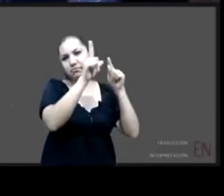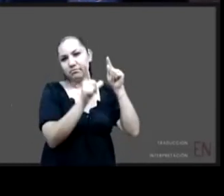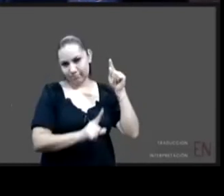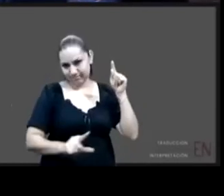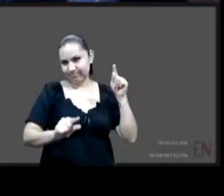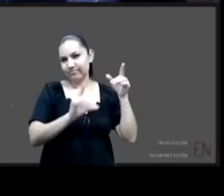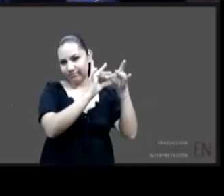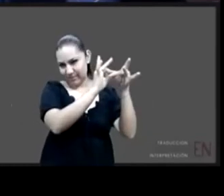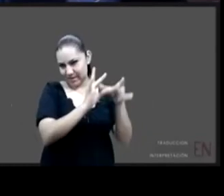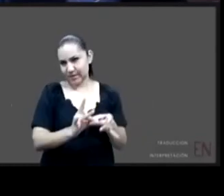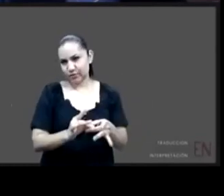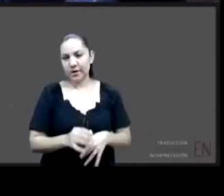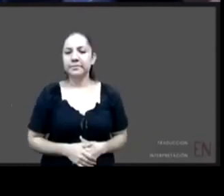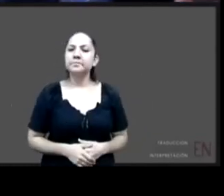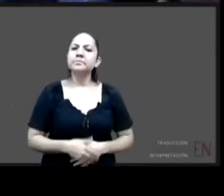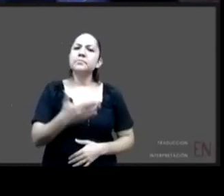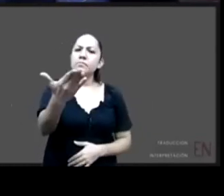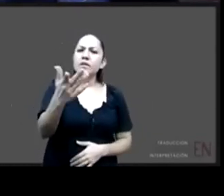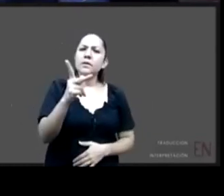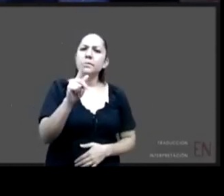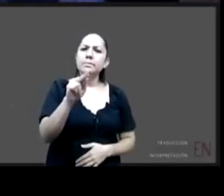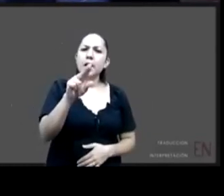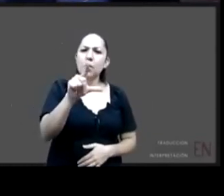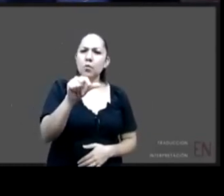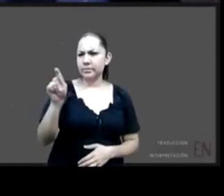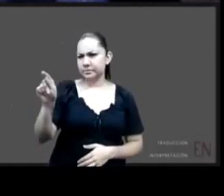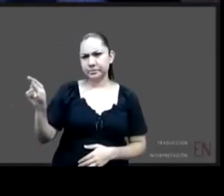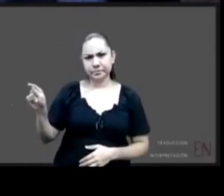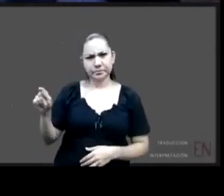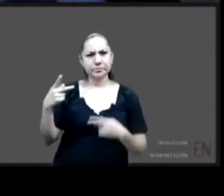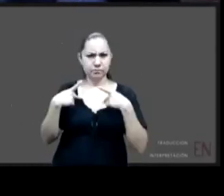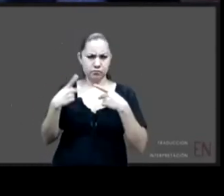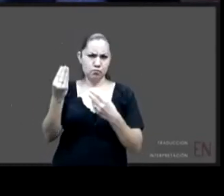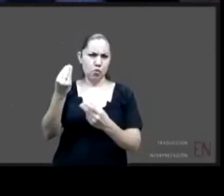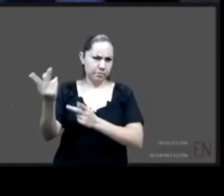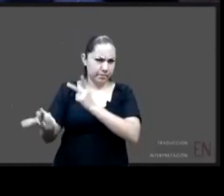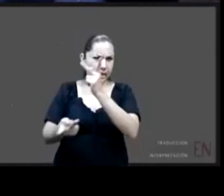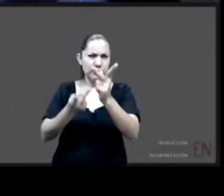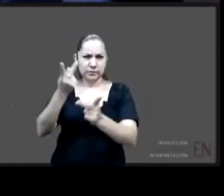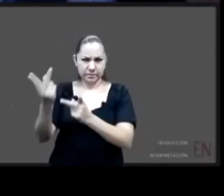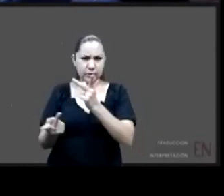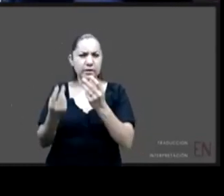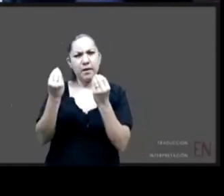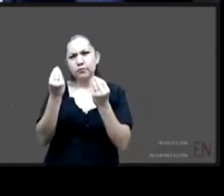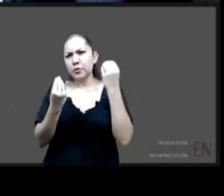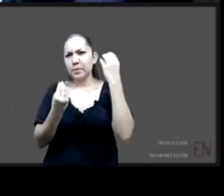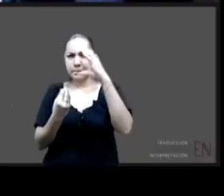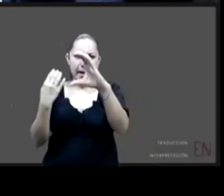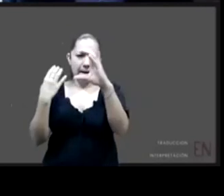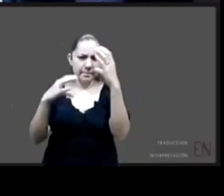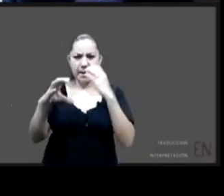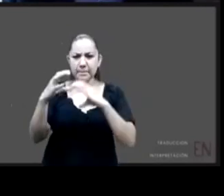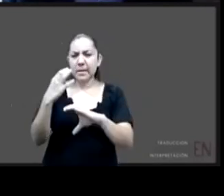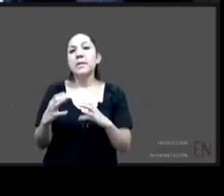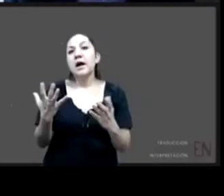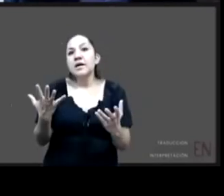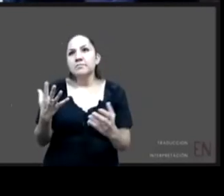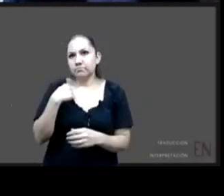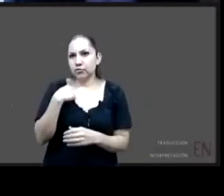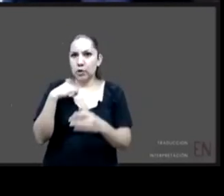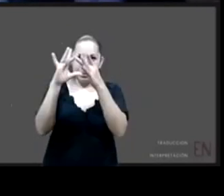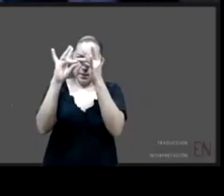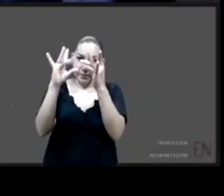muchas preguntas de cuestiones que creo no las detallo pero ya están en la ley se certifica a las